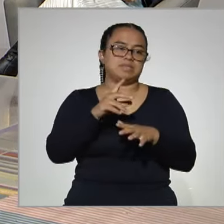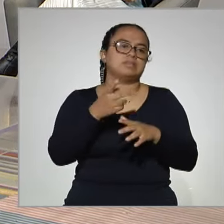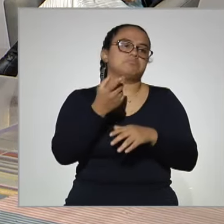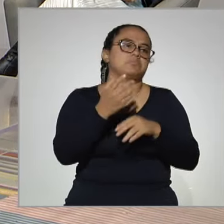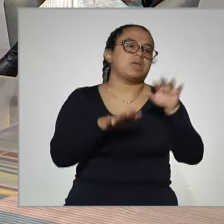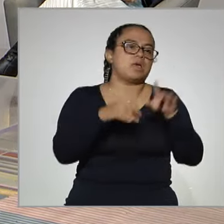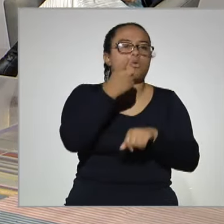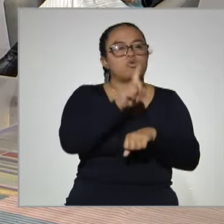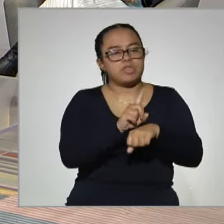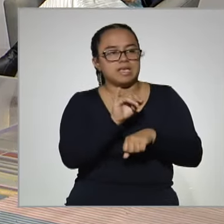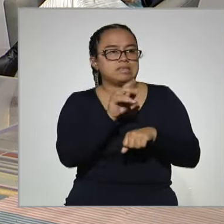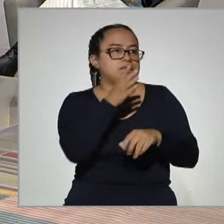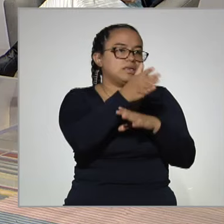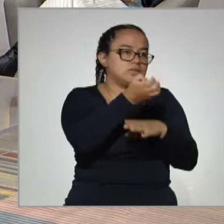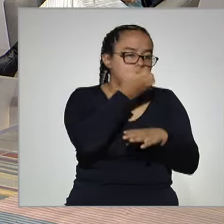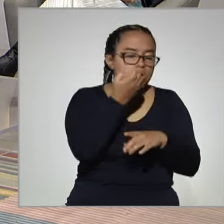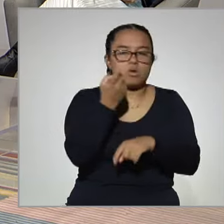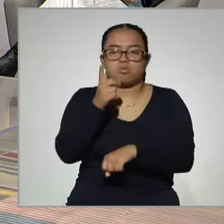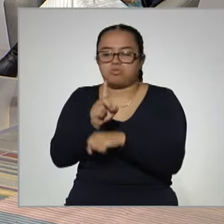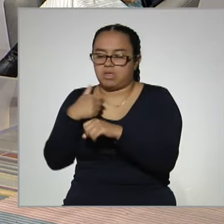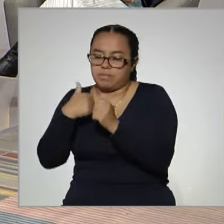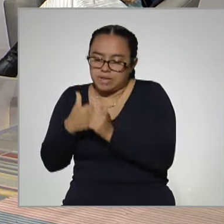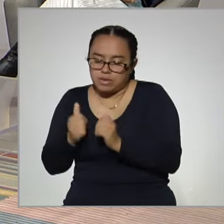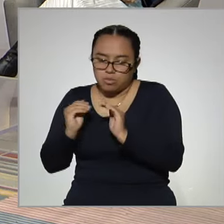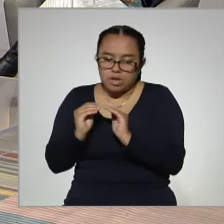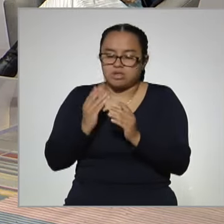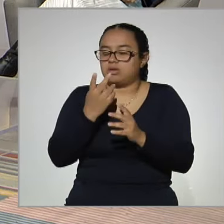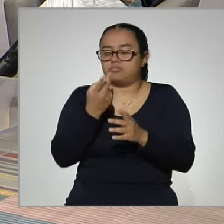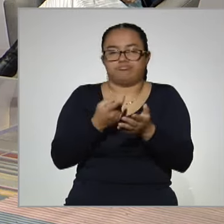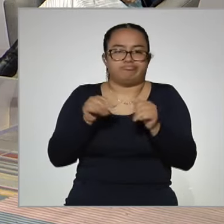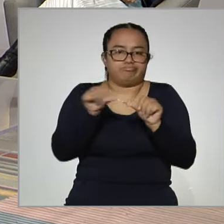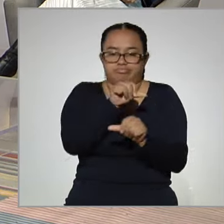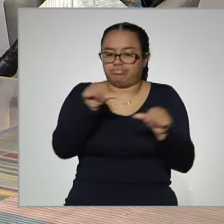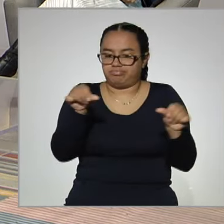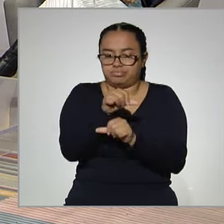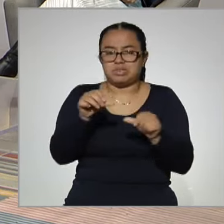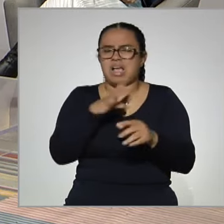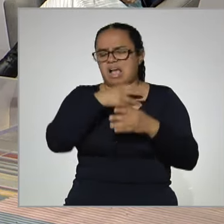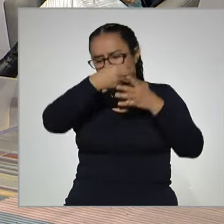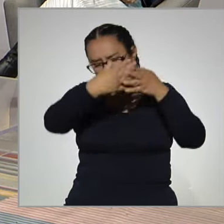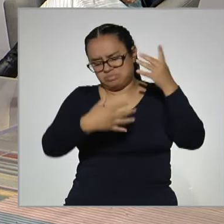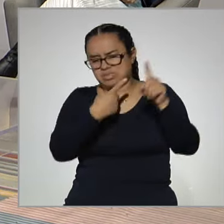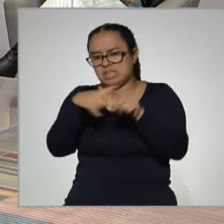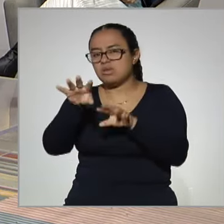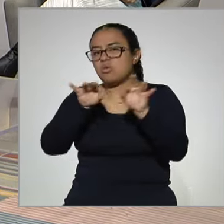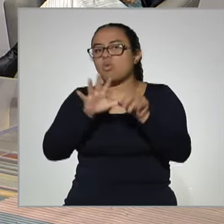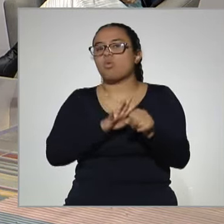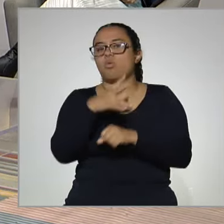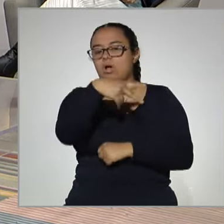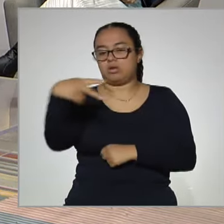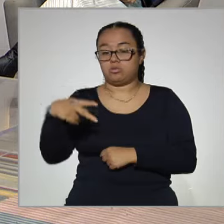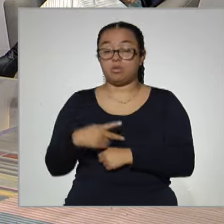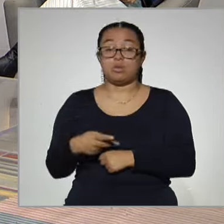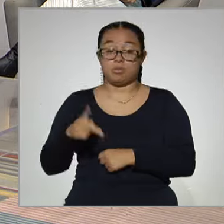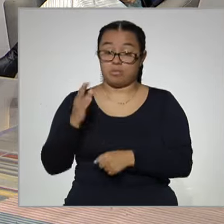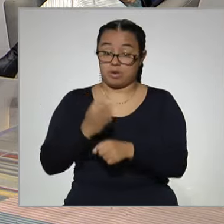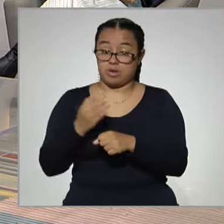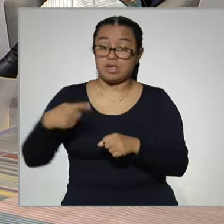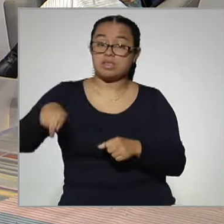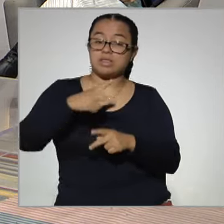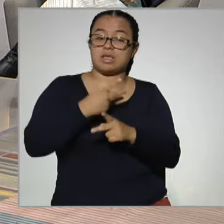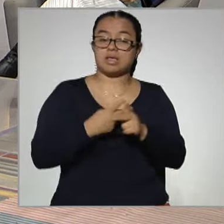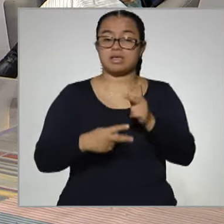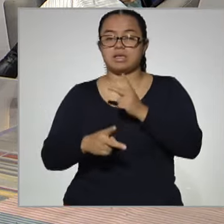y otros momentos lo hacen desde su casa. Entonces, es decir, hay una amplia gama de opciones. Las opciones que estamos aquí presentes son desde